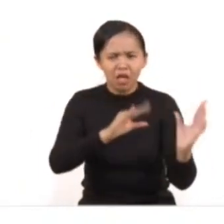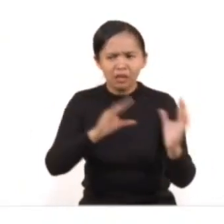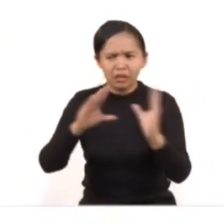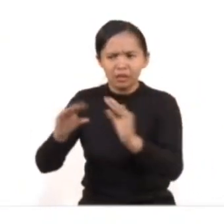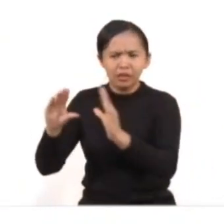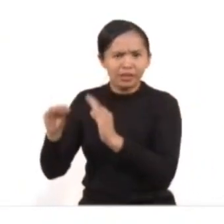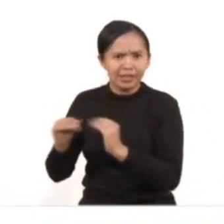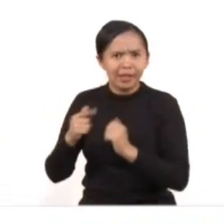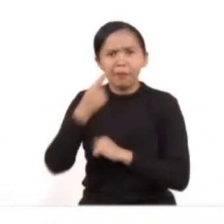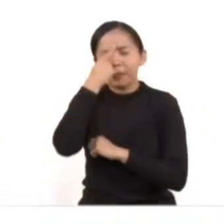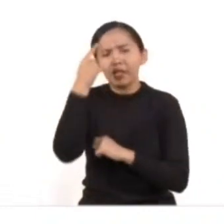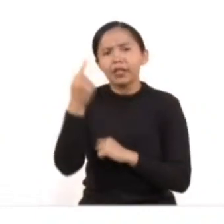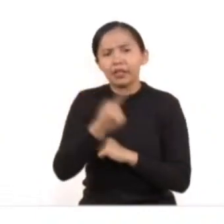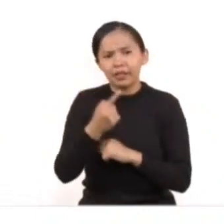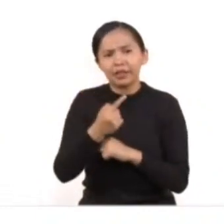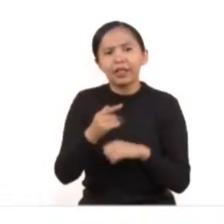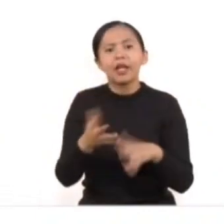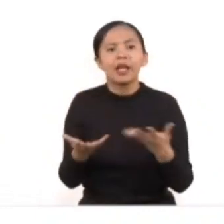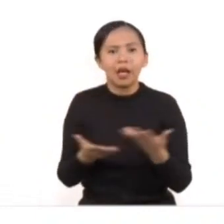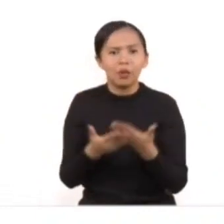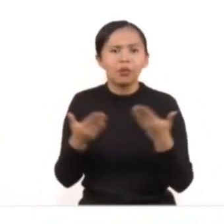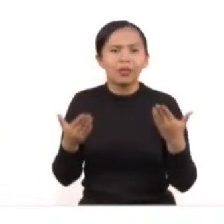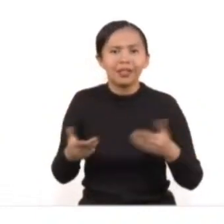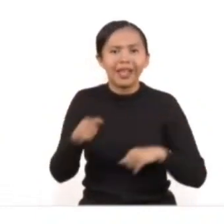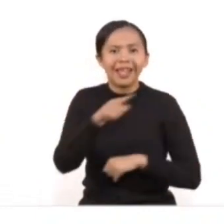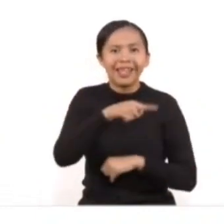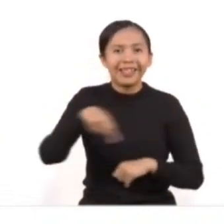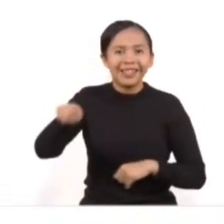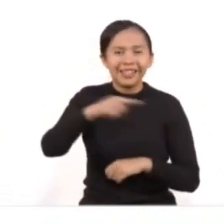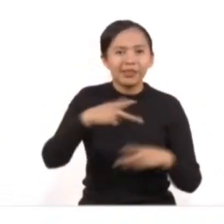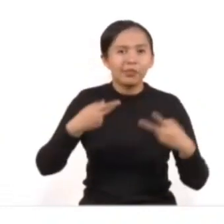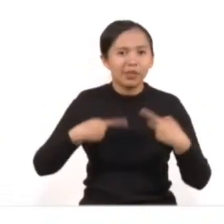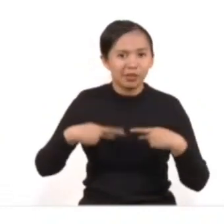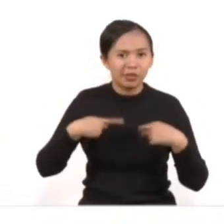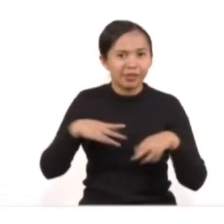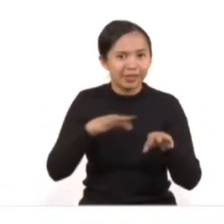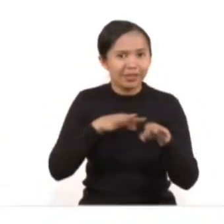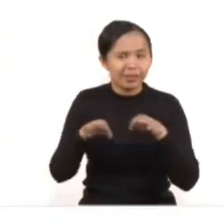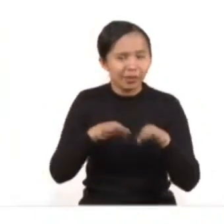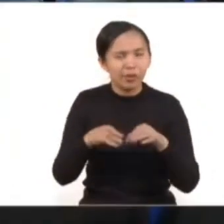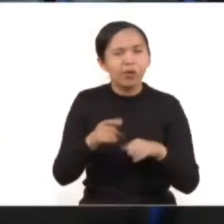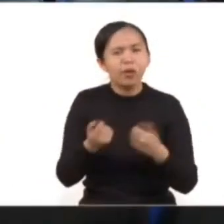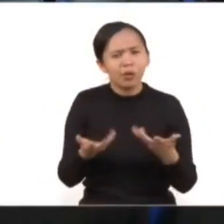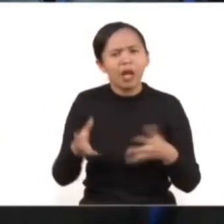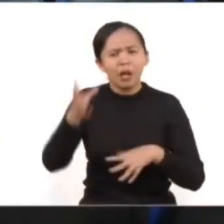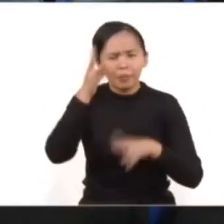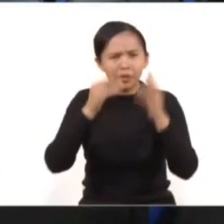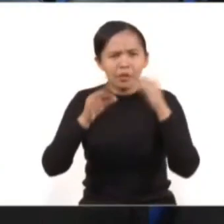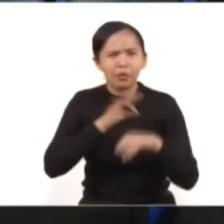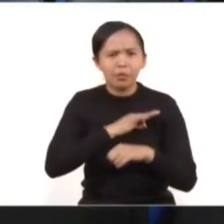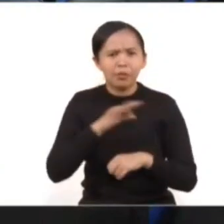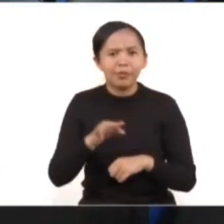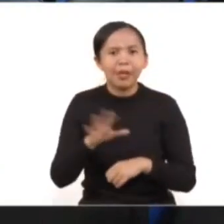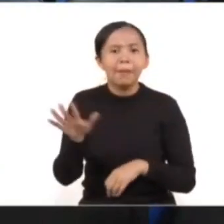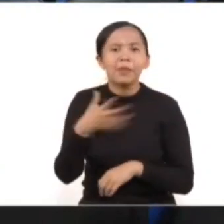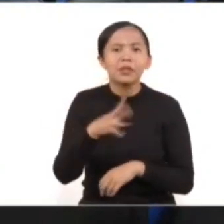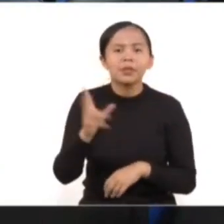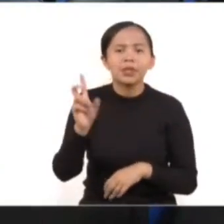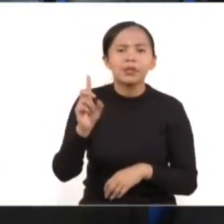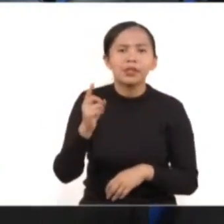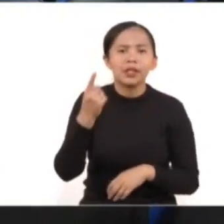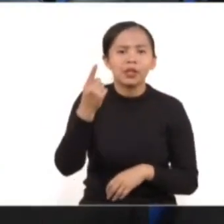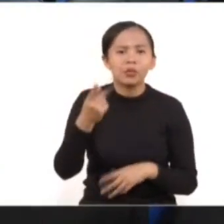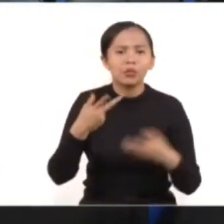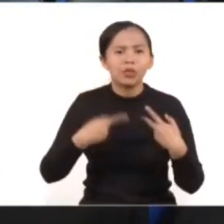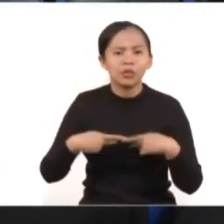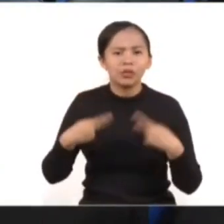buscando la representación paritaria de la plantilla del personal instructor y docente. Actualmente ya se cuenta con el 31 por ciento